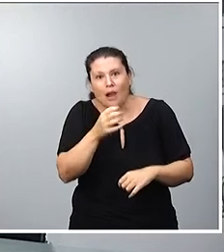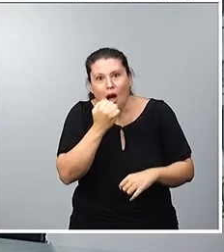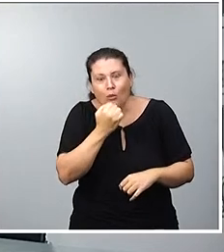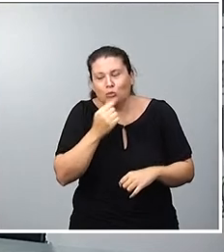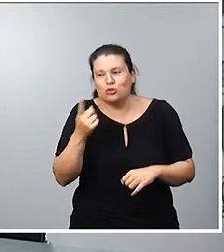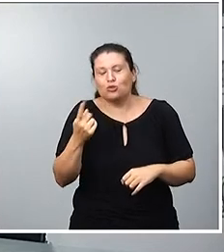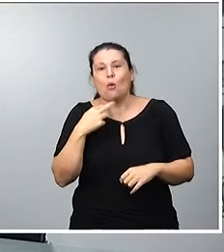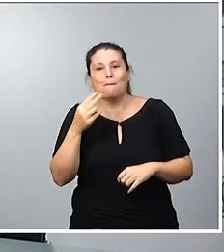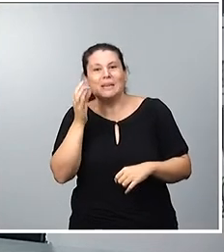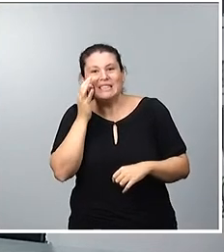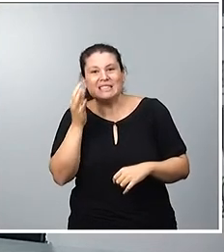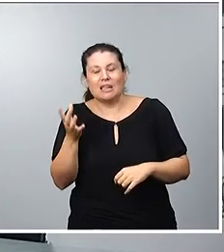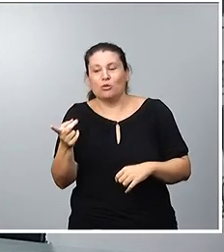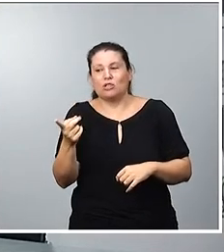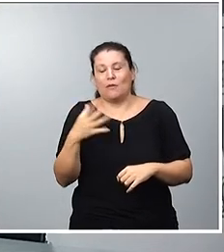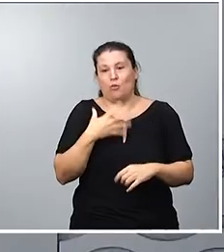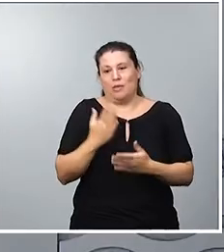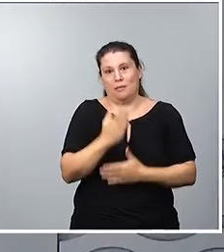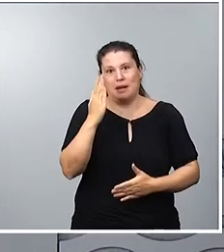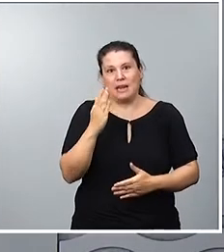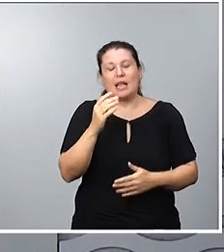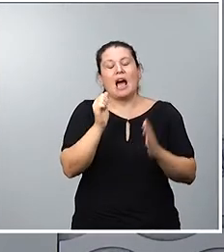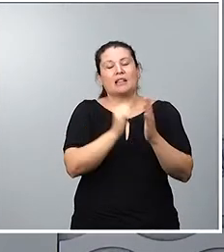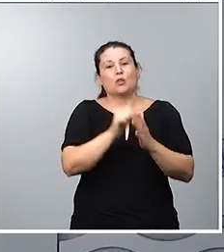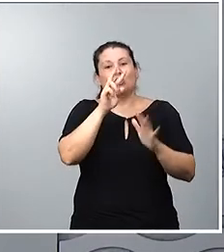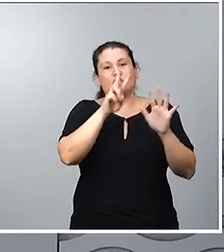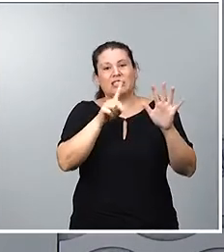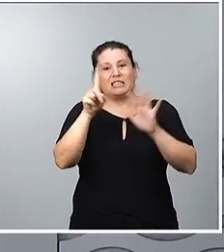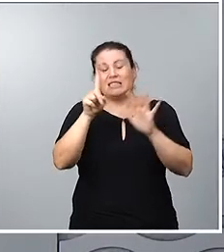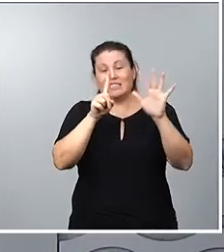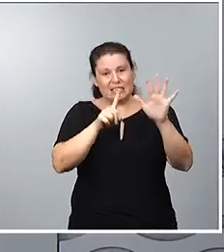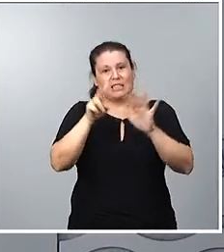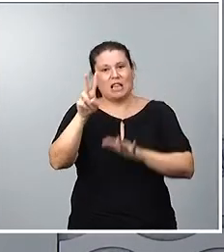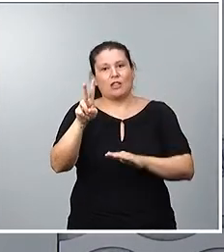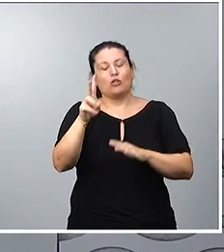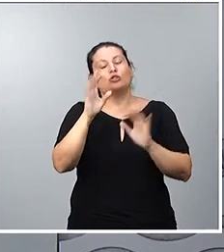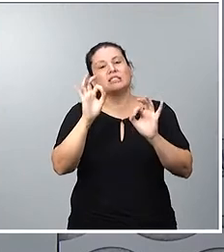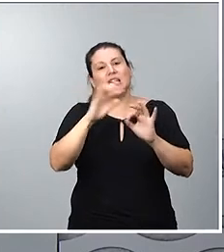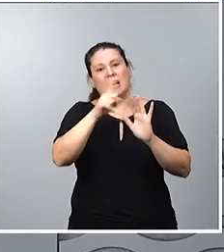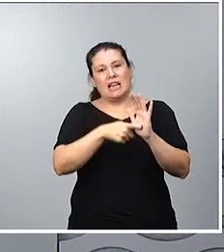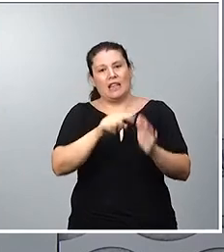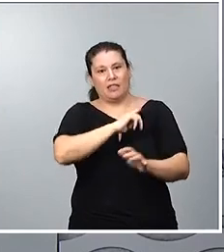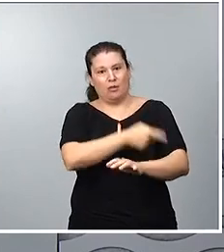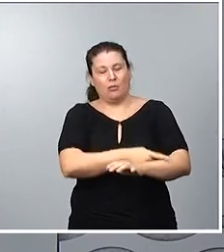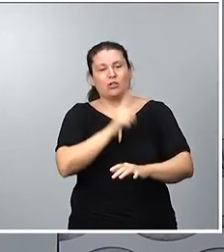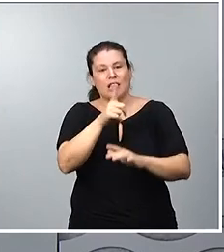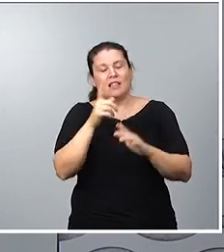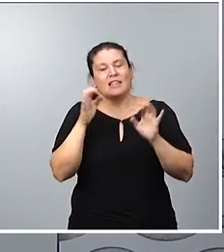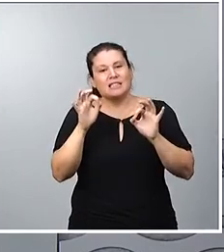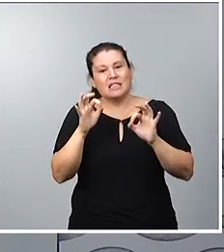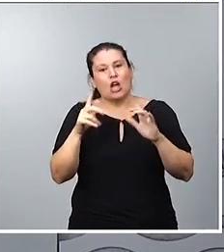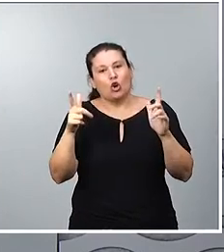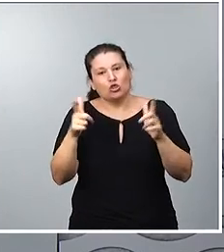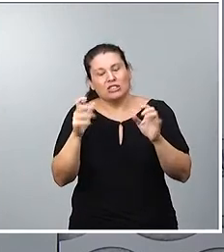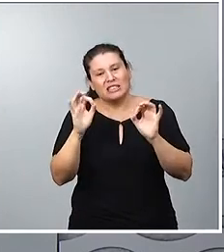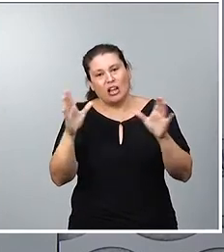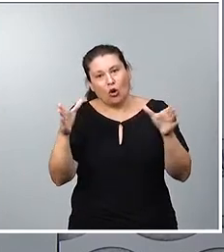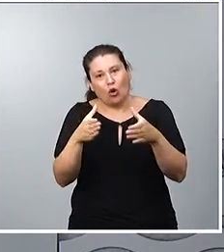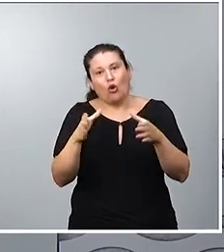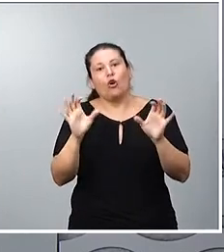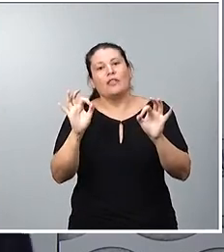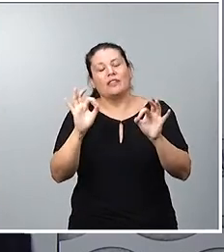Artículo 62 de la ley del deporte. Facultades de actuación del Consejo Superior de Deportes.